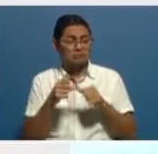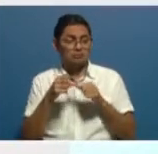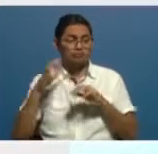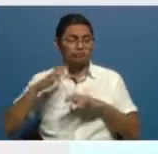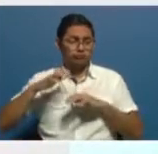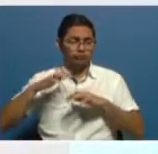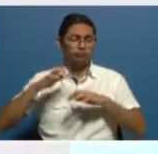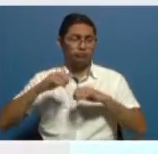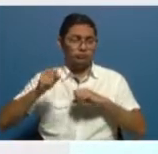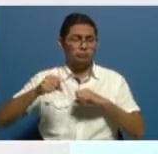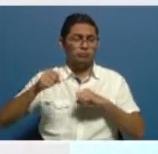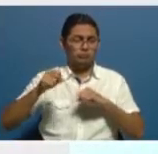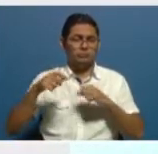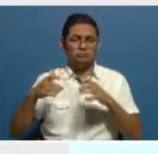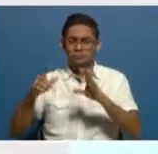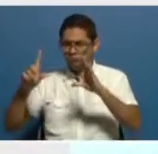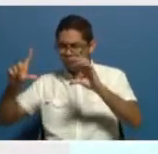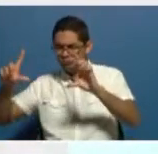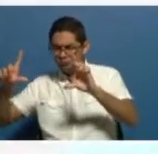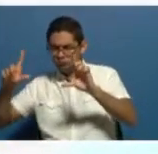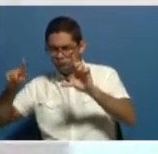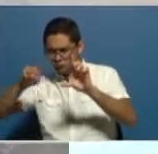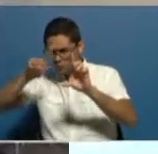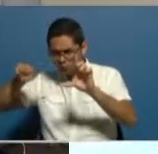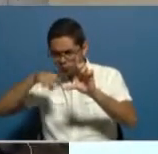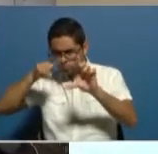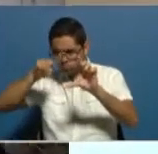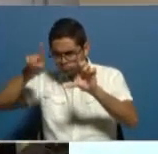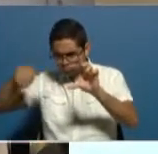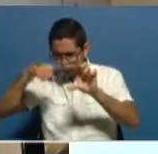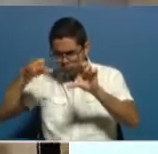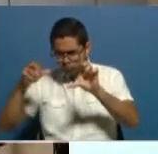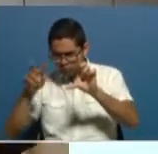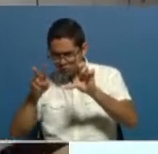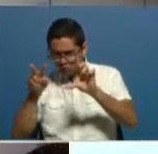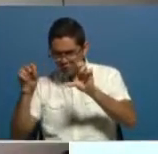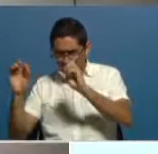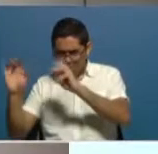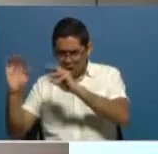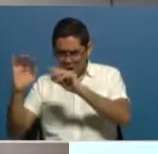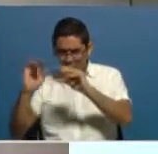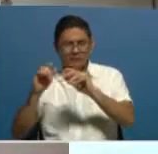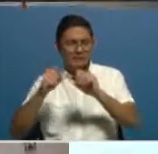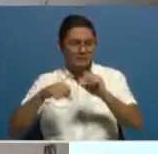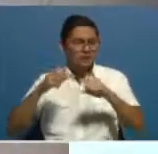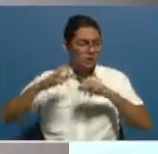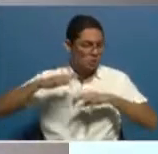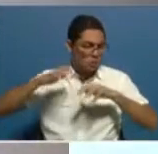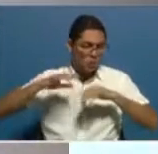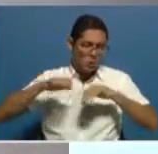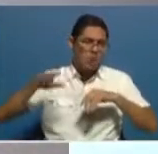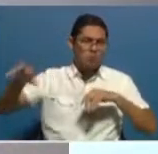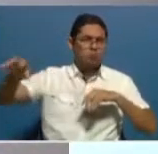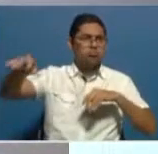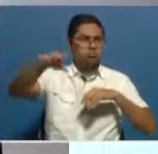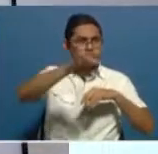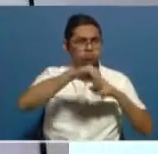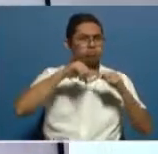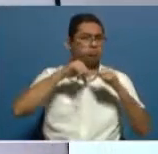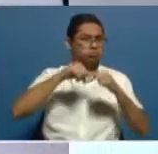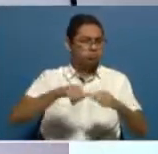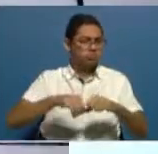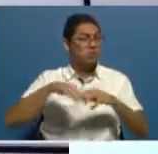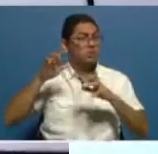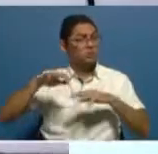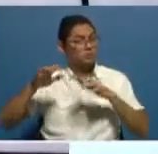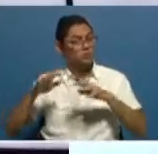evaluar a través del Instituto de Hidrometrología de TESA. Vamos a mantener condiciones lluviosas durante el día en diferentes puntos del país, lluvias